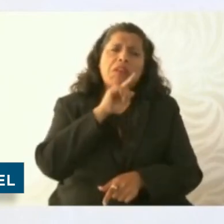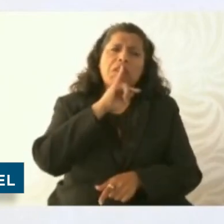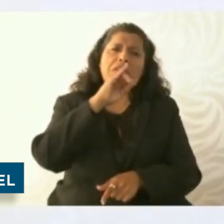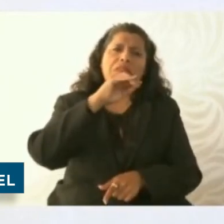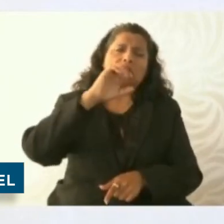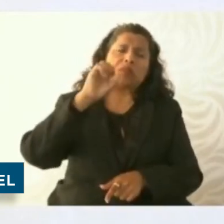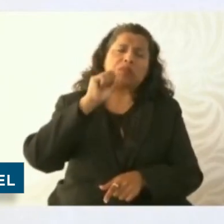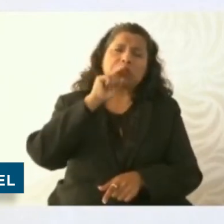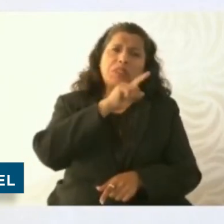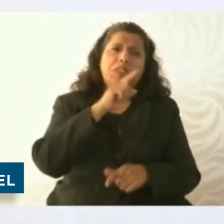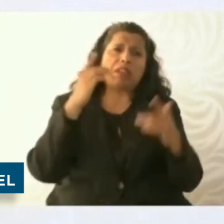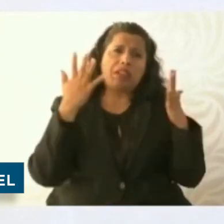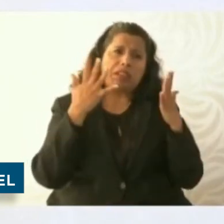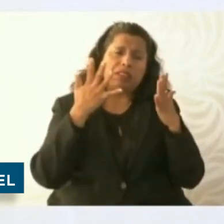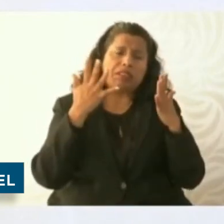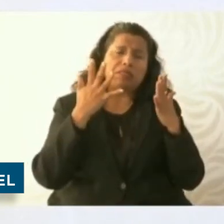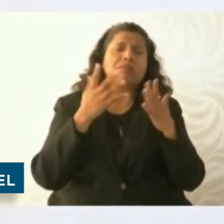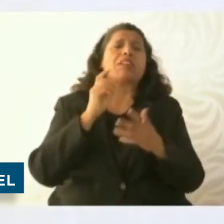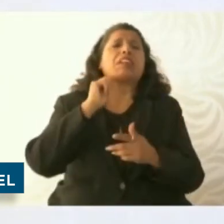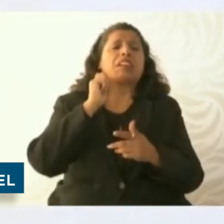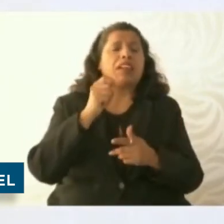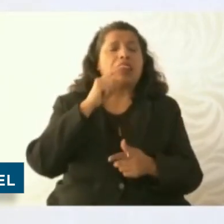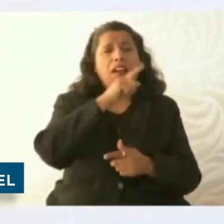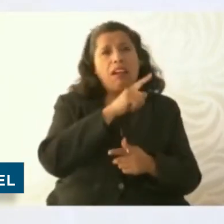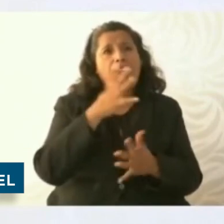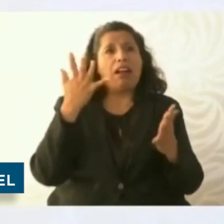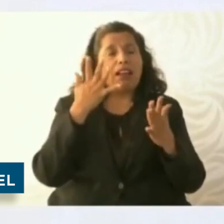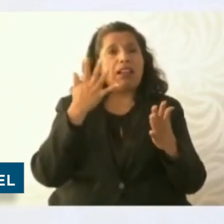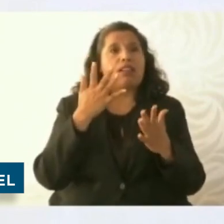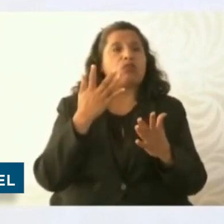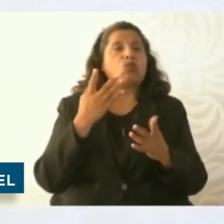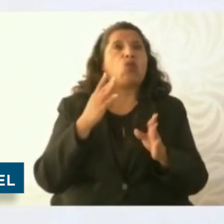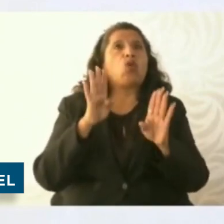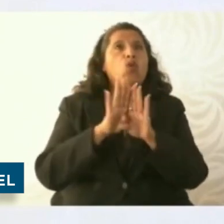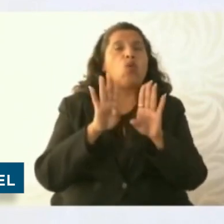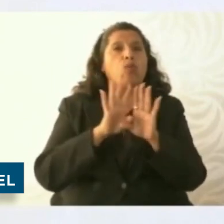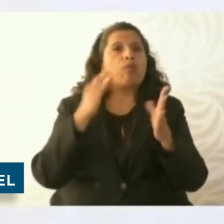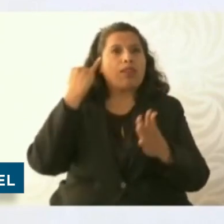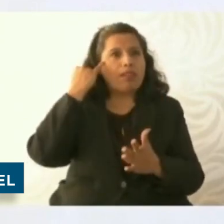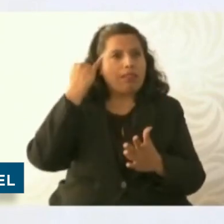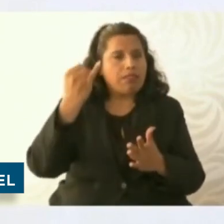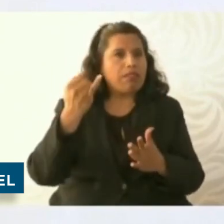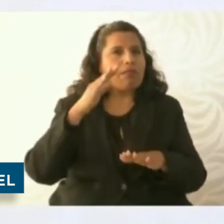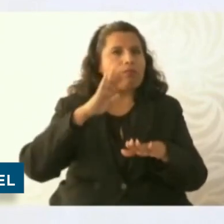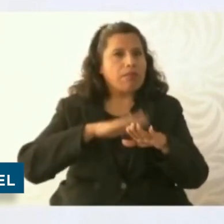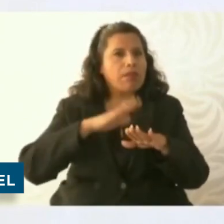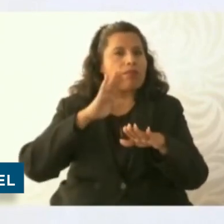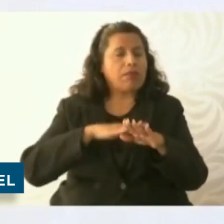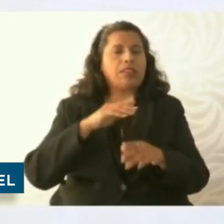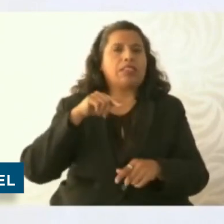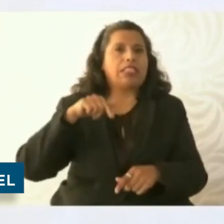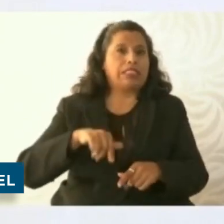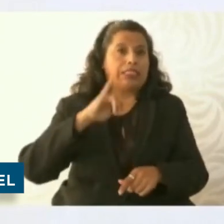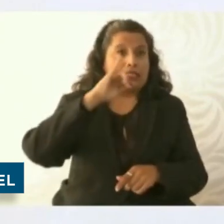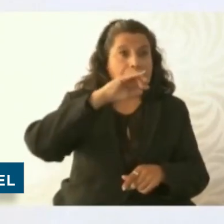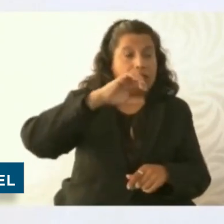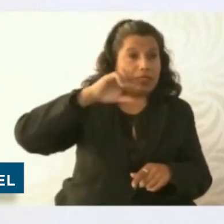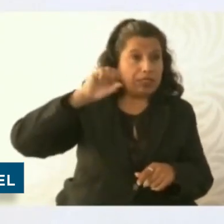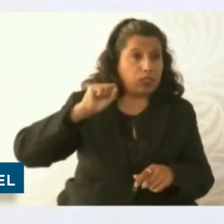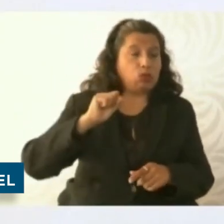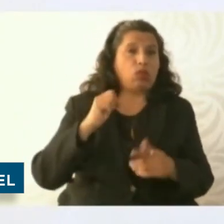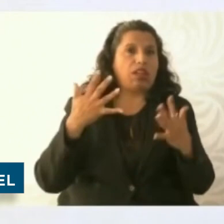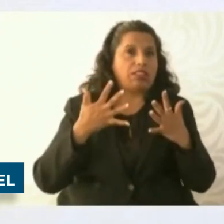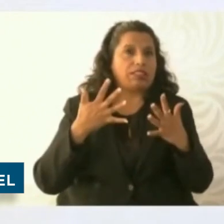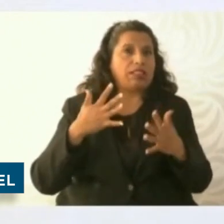mejorarán los servicios en las unidades médicas familiares para asegurar atención durante los fines de semana. La mandataria reconoció el papel del